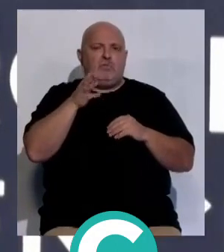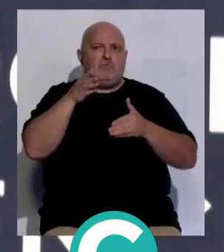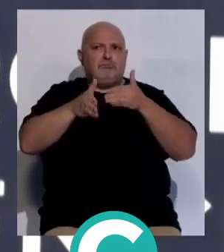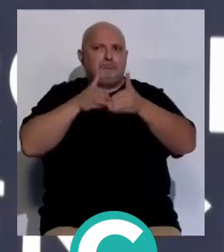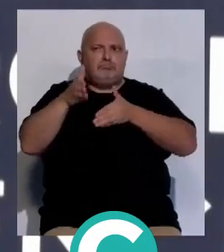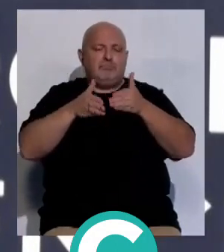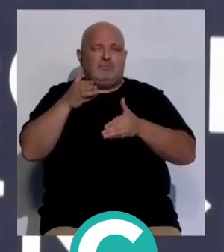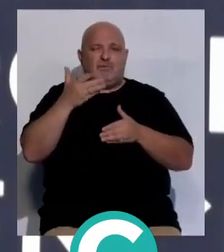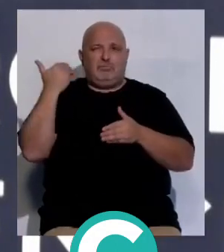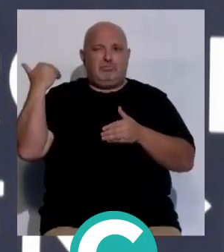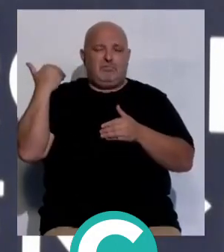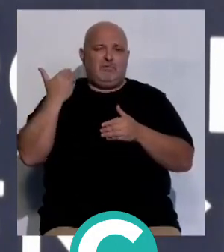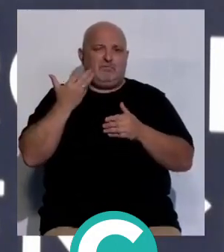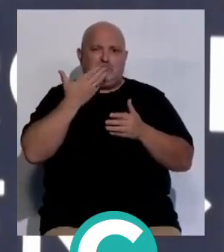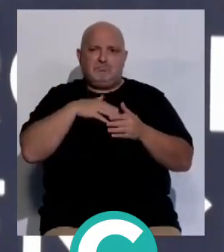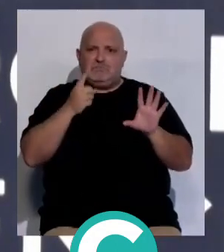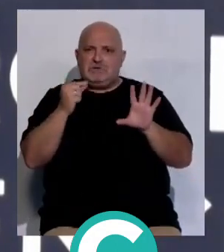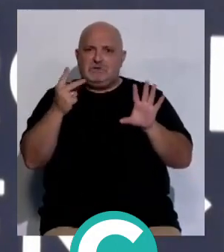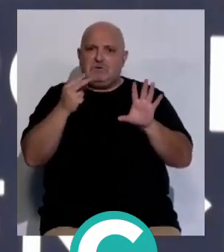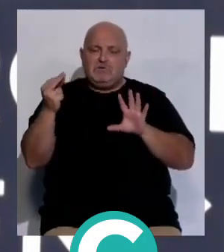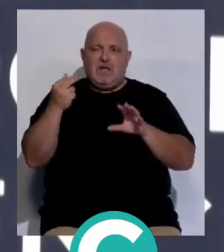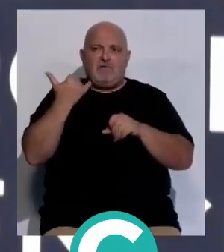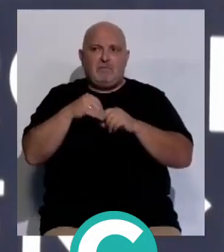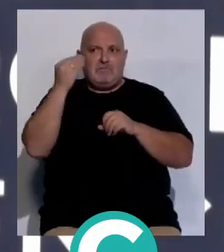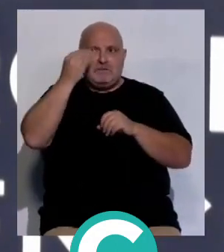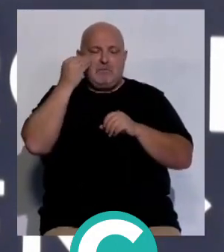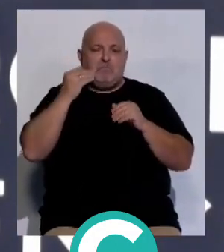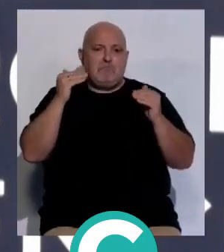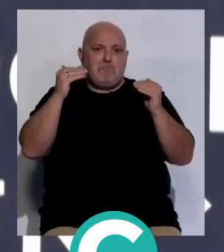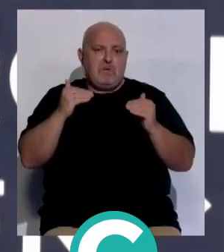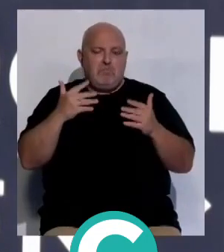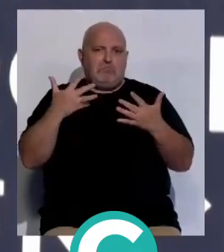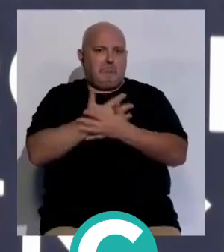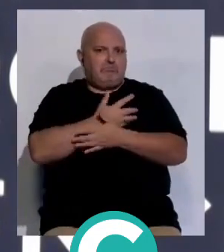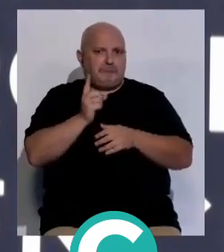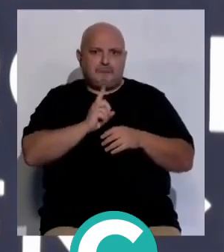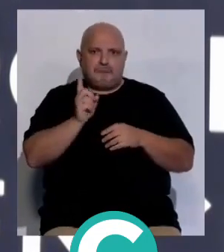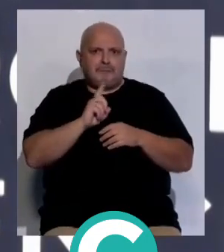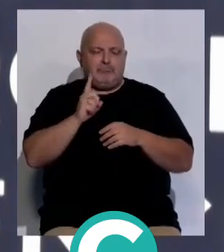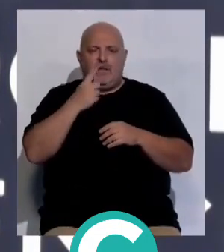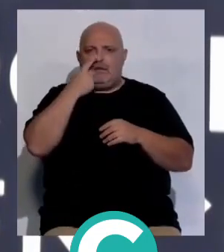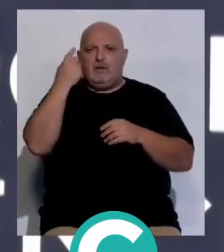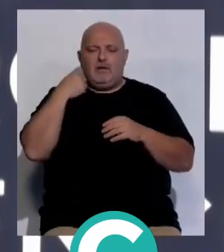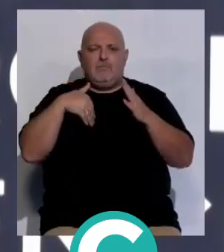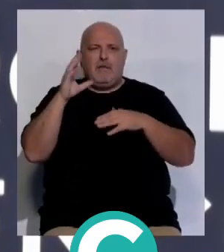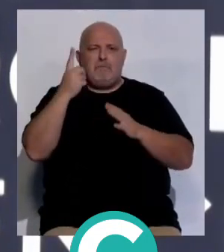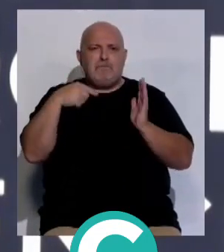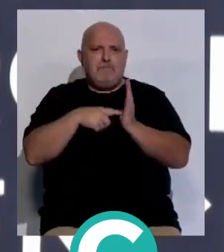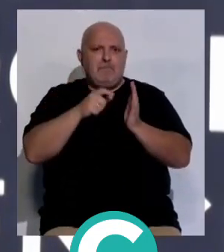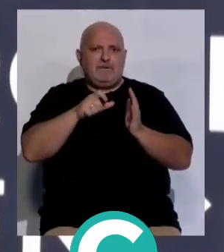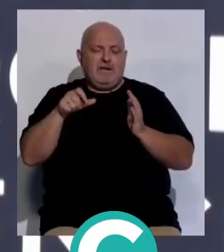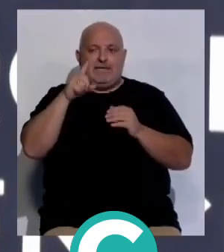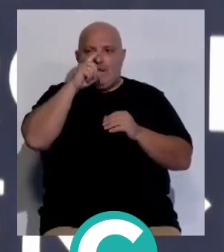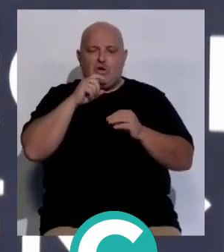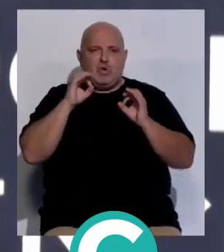asistencia que habíamos tenido en años anteriores que rondaba entre los 600 y 700 personas fuera inferior y al revés. El año pasado tuvimos más de mil personas,